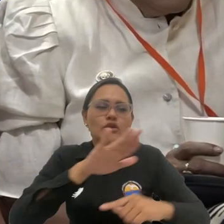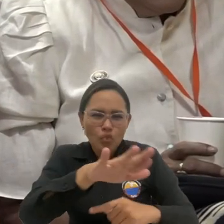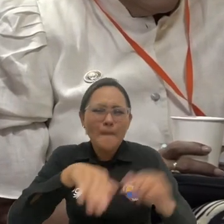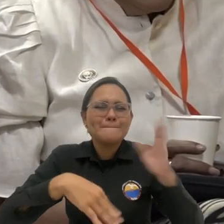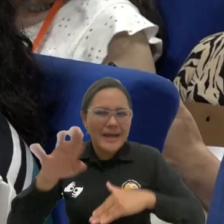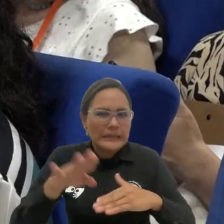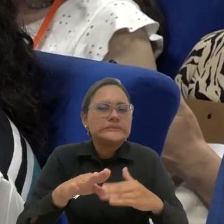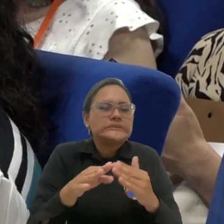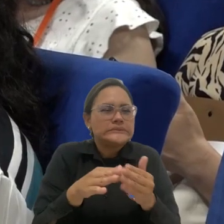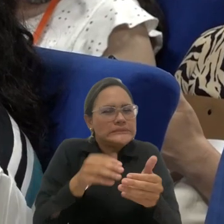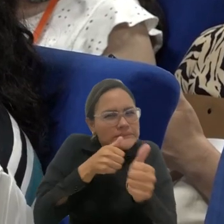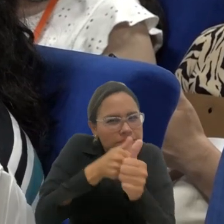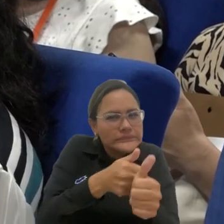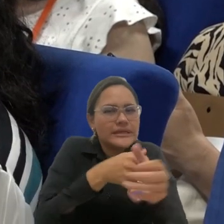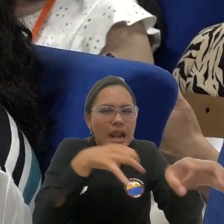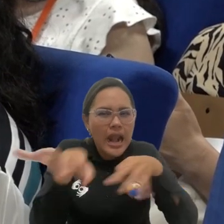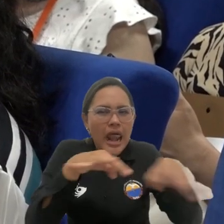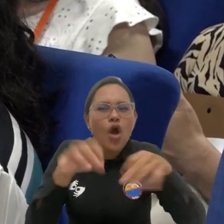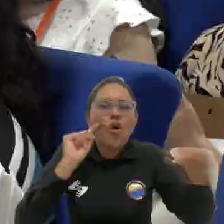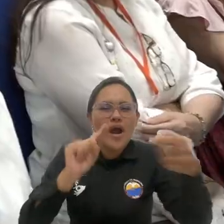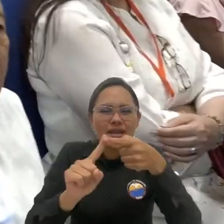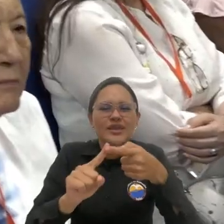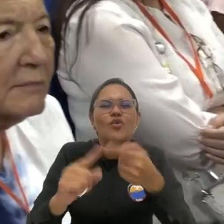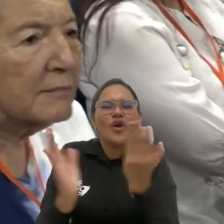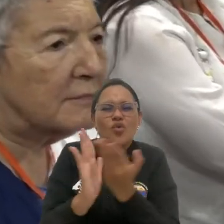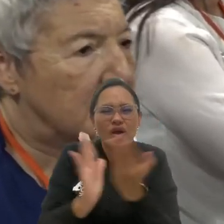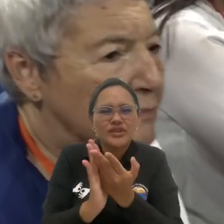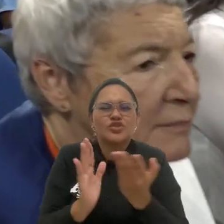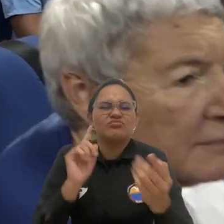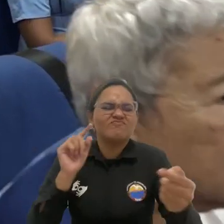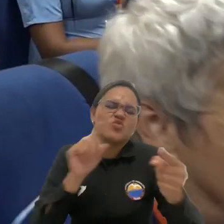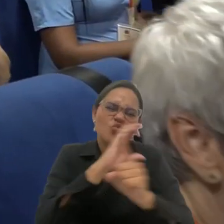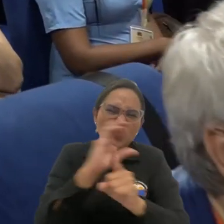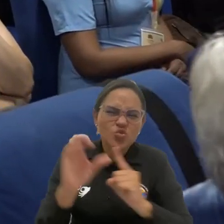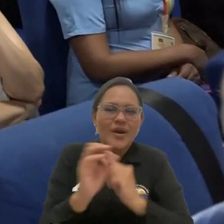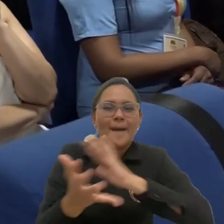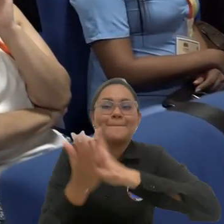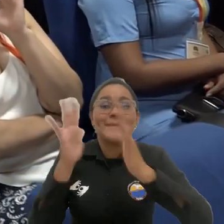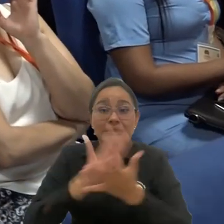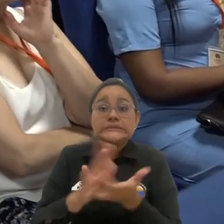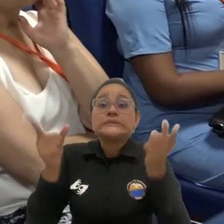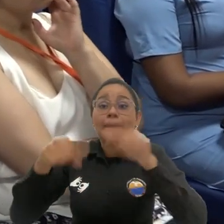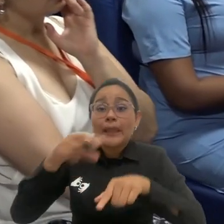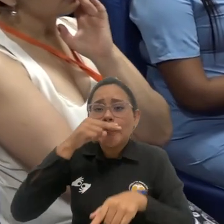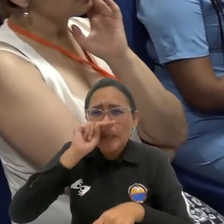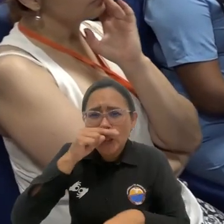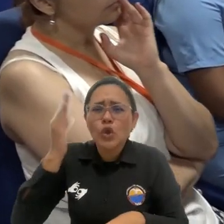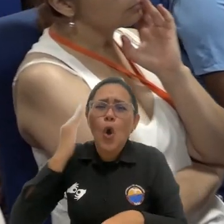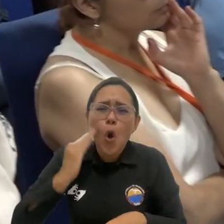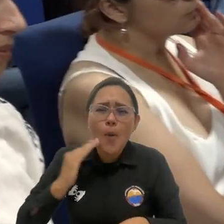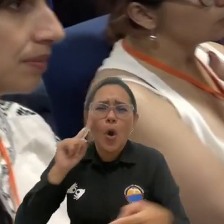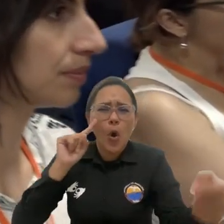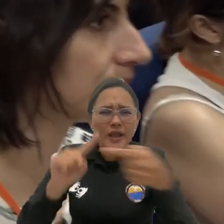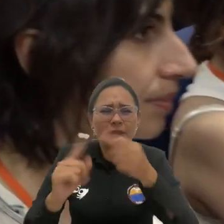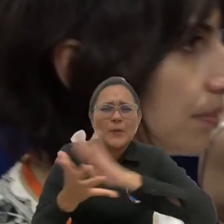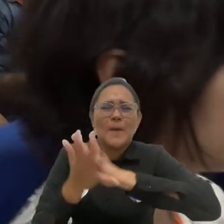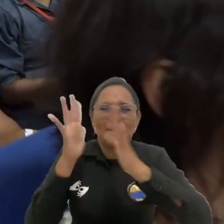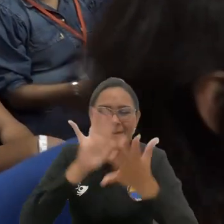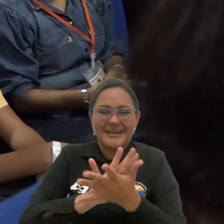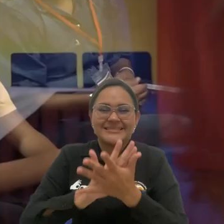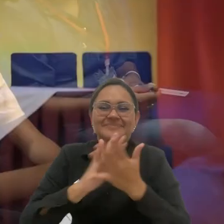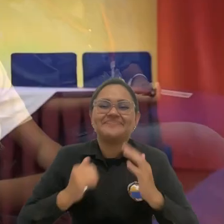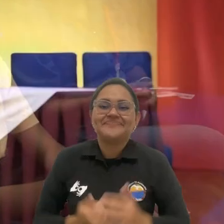iniciativas relacionadas con la educación y cultura de paz, así como a niños y jóvenes actores de experiencias y acciones de paz en el